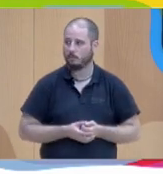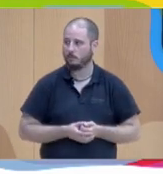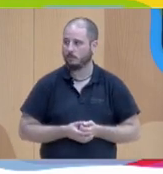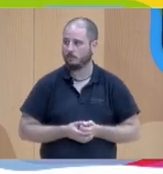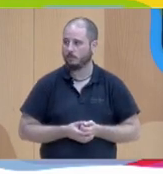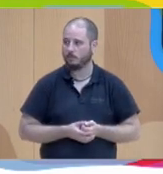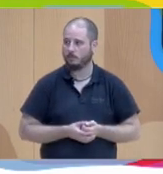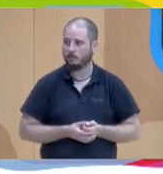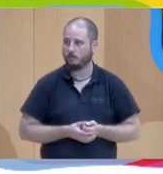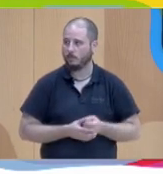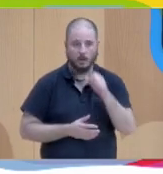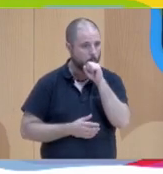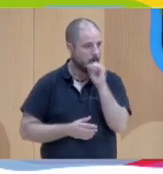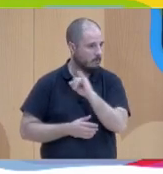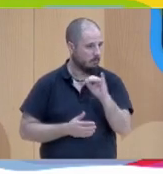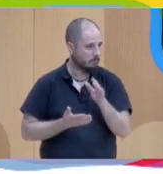Tenemos micrófonos, para todos.